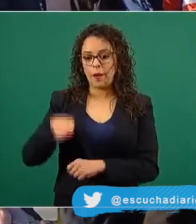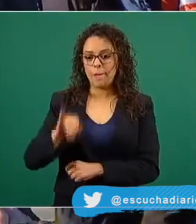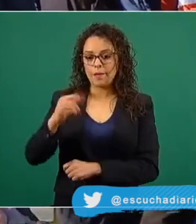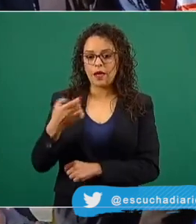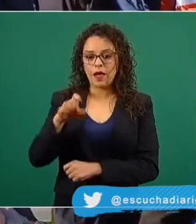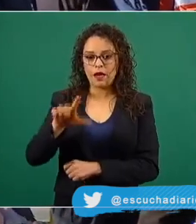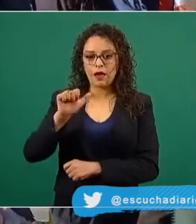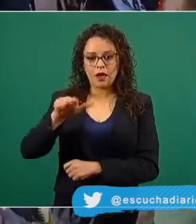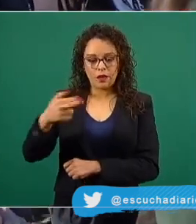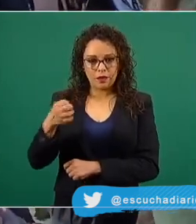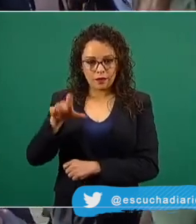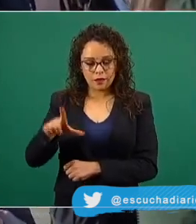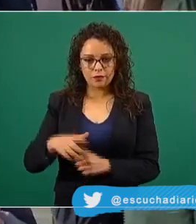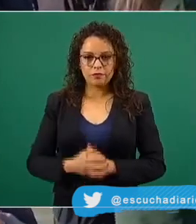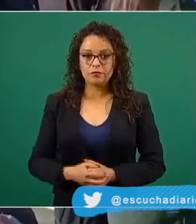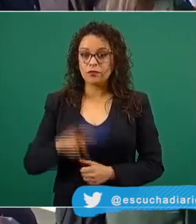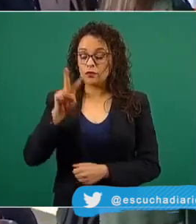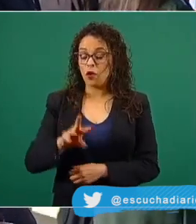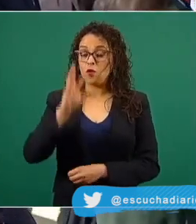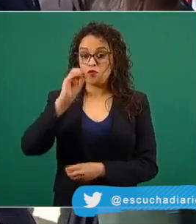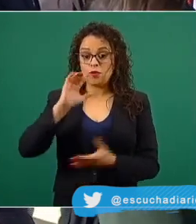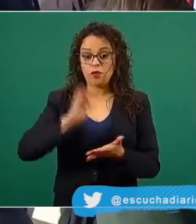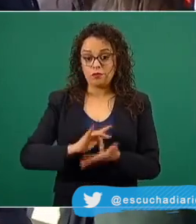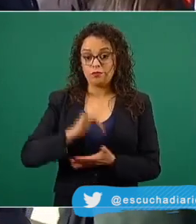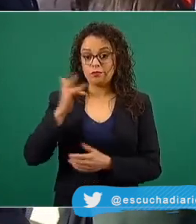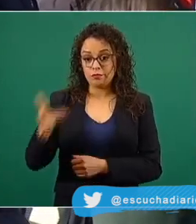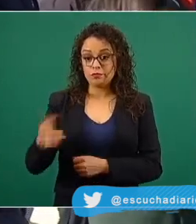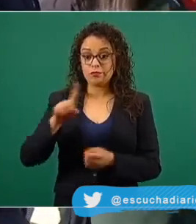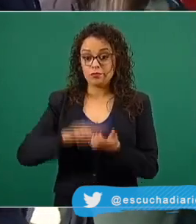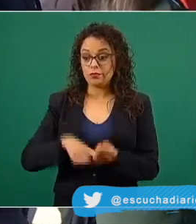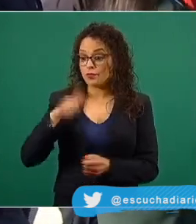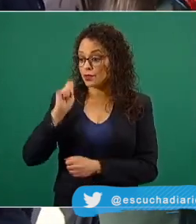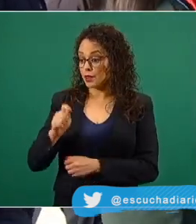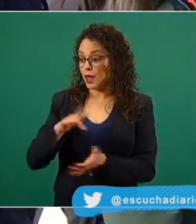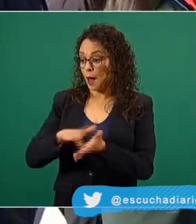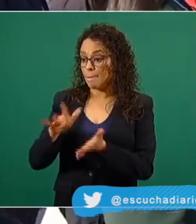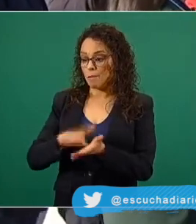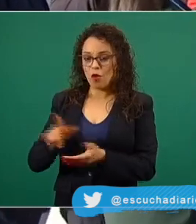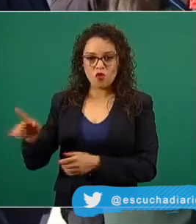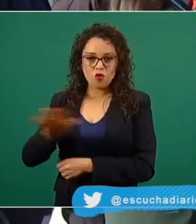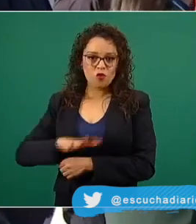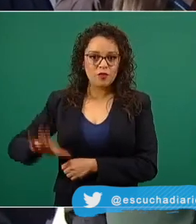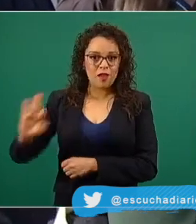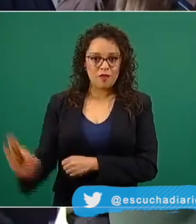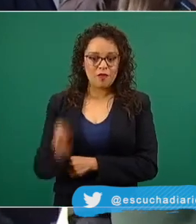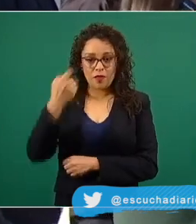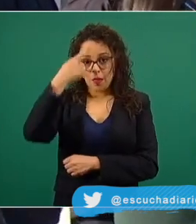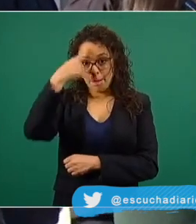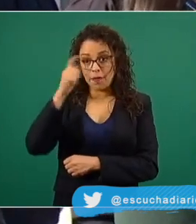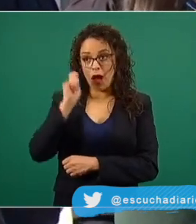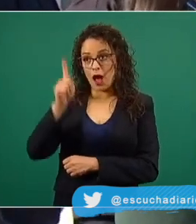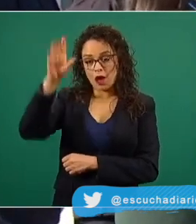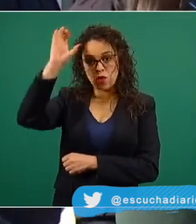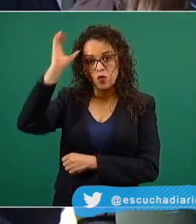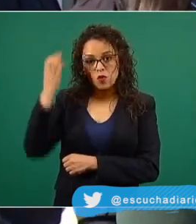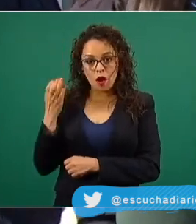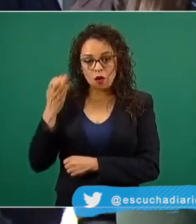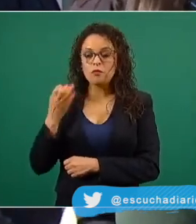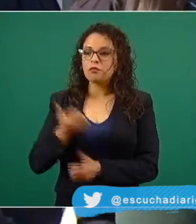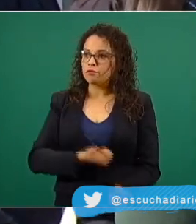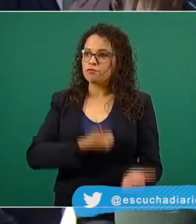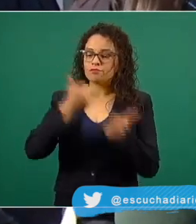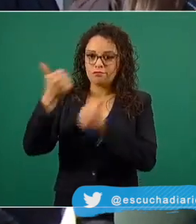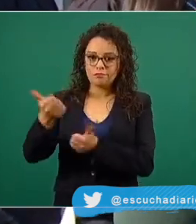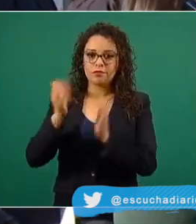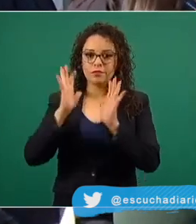y agradeciendo toda la disposición federal para que Coahuila se hubiera visto favorecida con estas